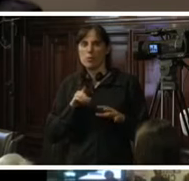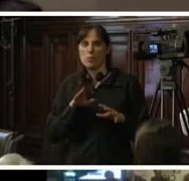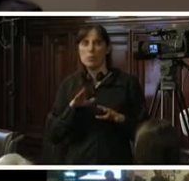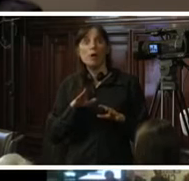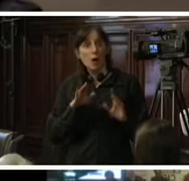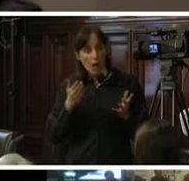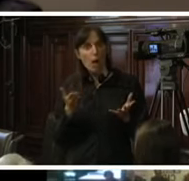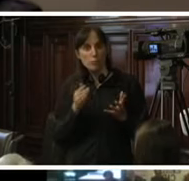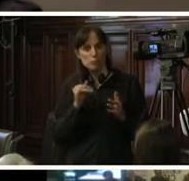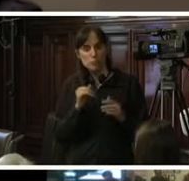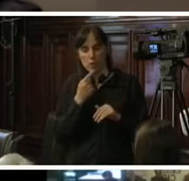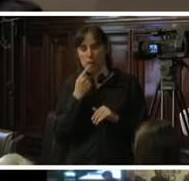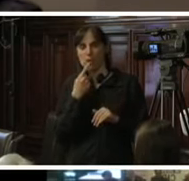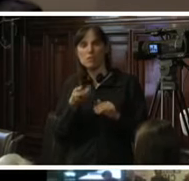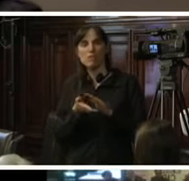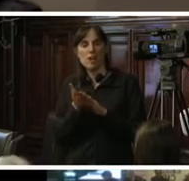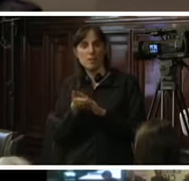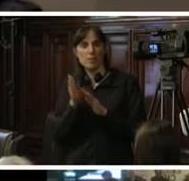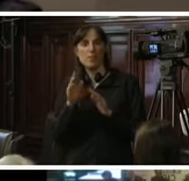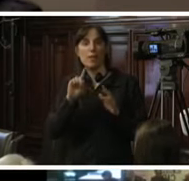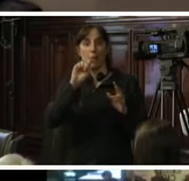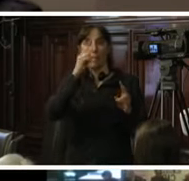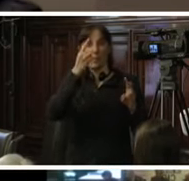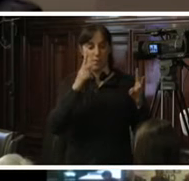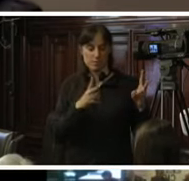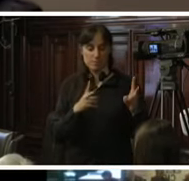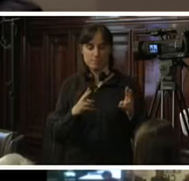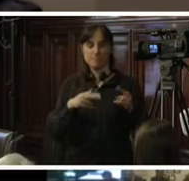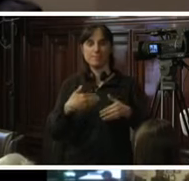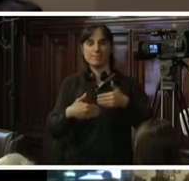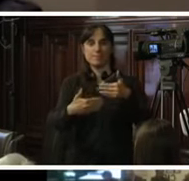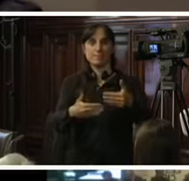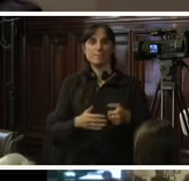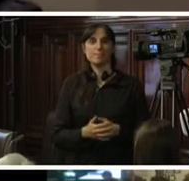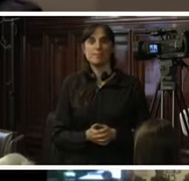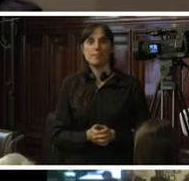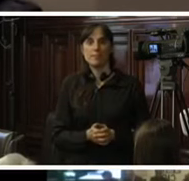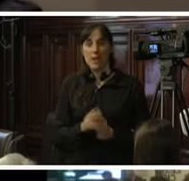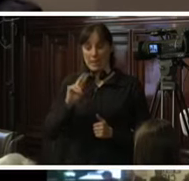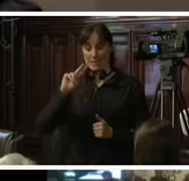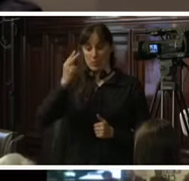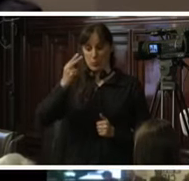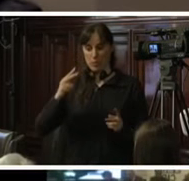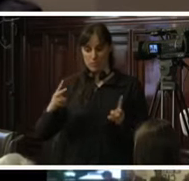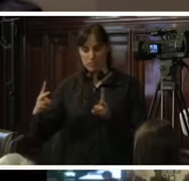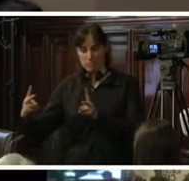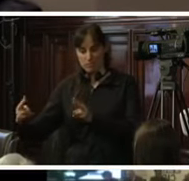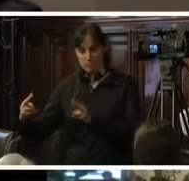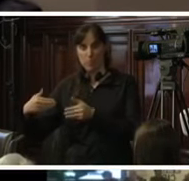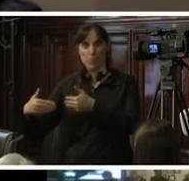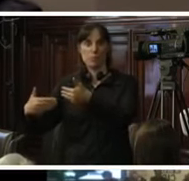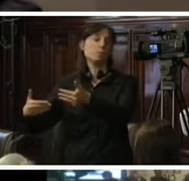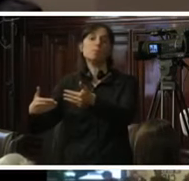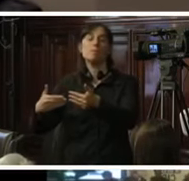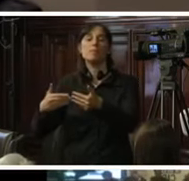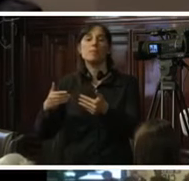procedente. Pero es la primera parte del procedimiento. La segunda parte consiste en